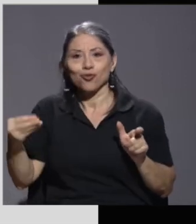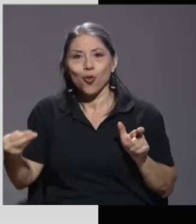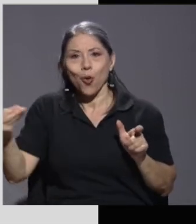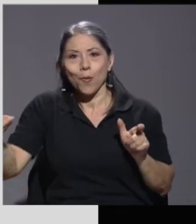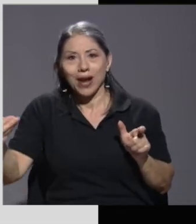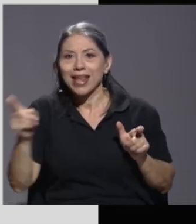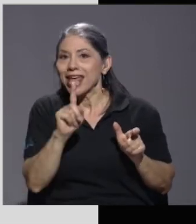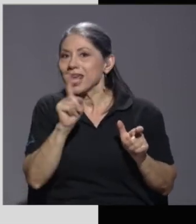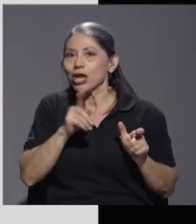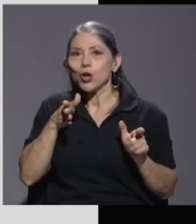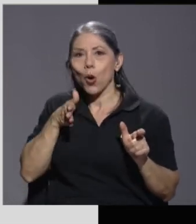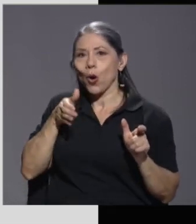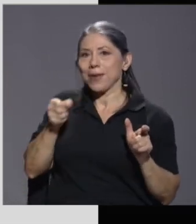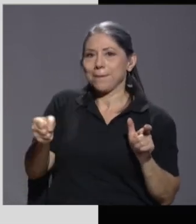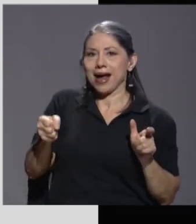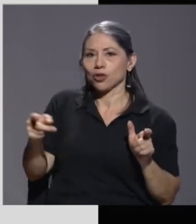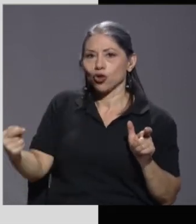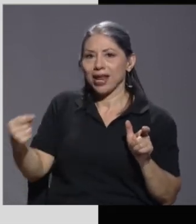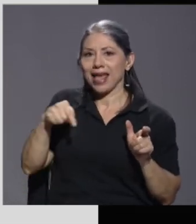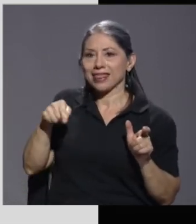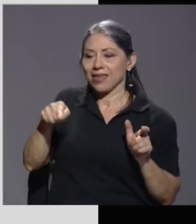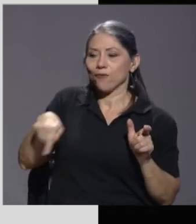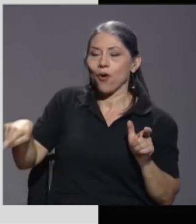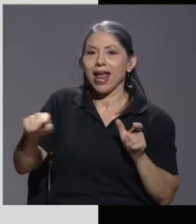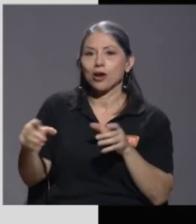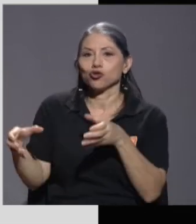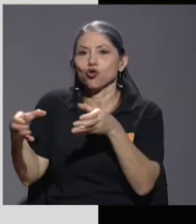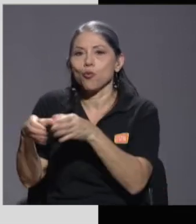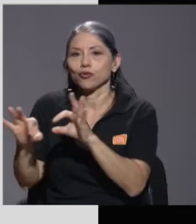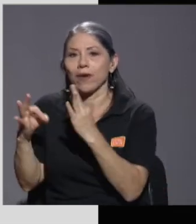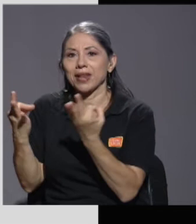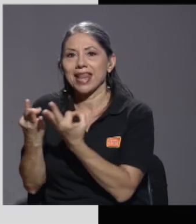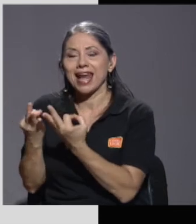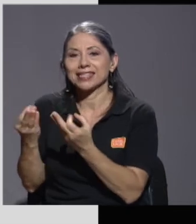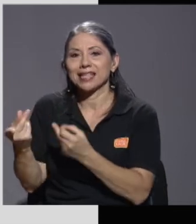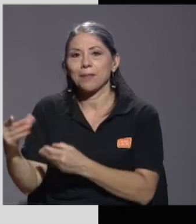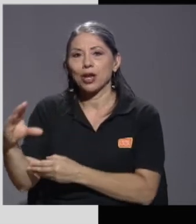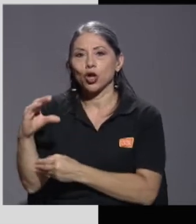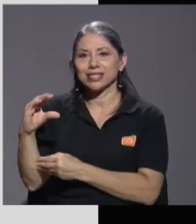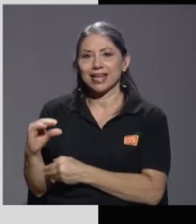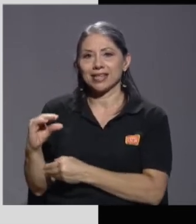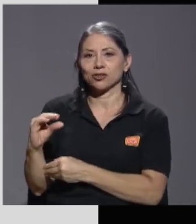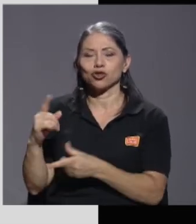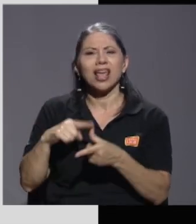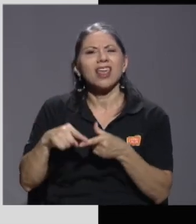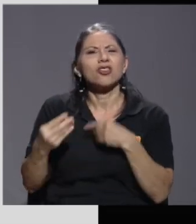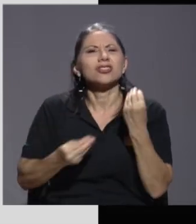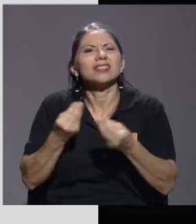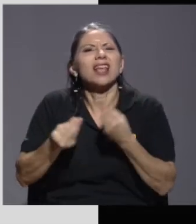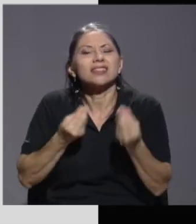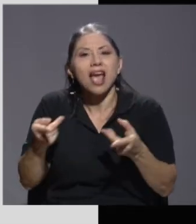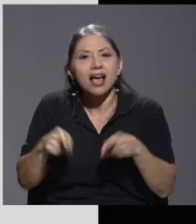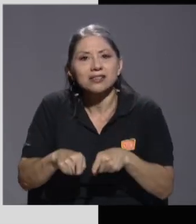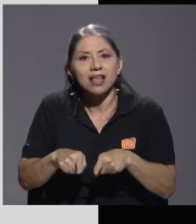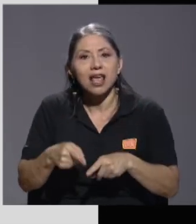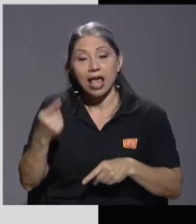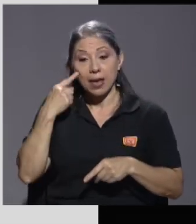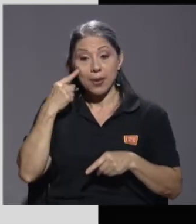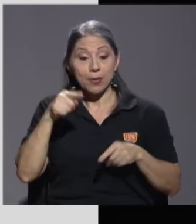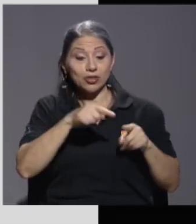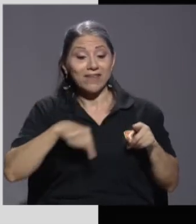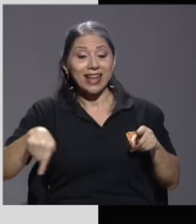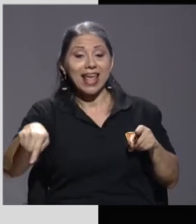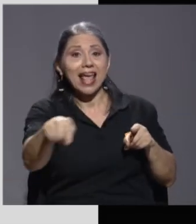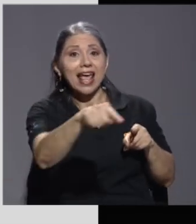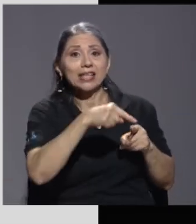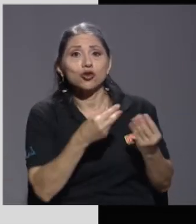generar un impacto negativo dentro de los deciles de menores ingresos. ¿Qué es lo que se hace entonces? Se empieza a revisar qué sucede si se reduce esta canasta.